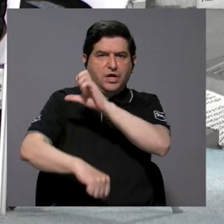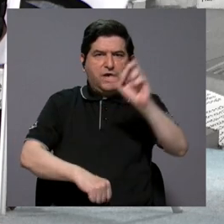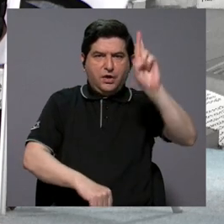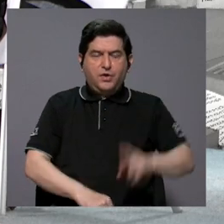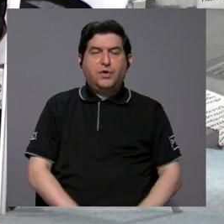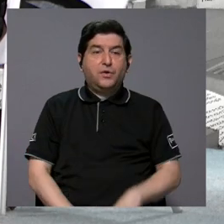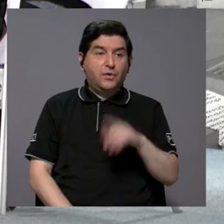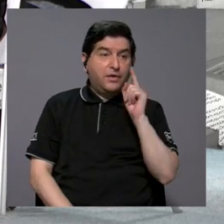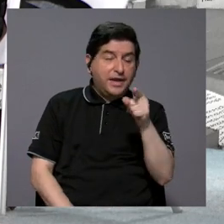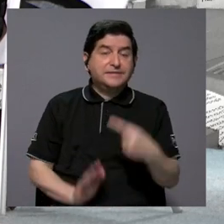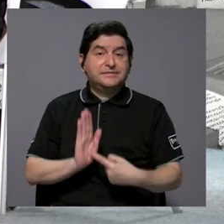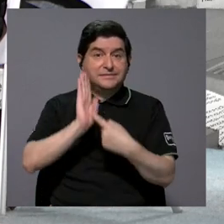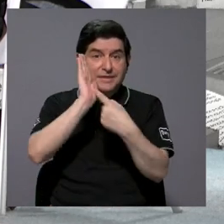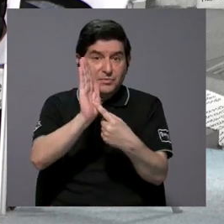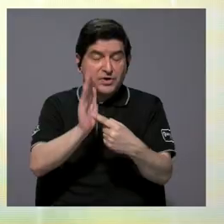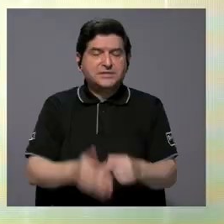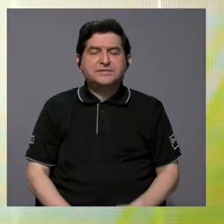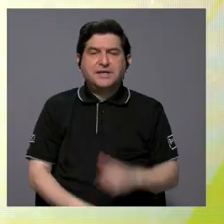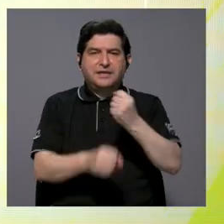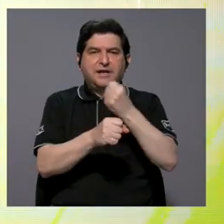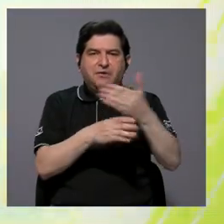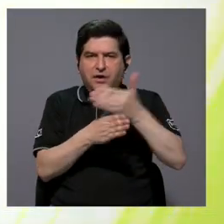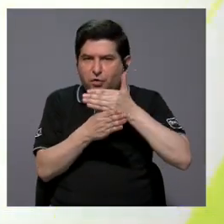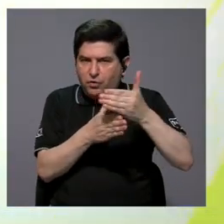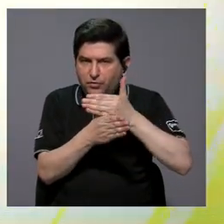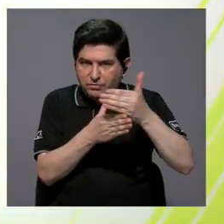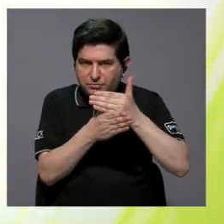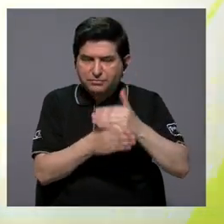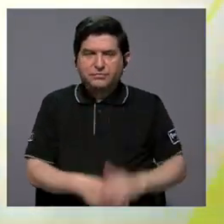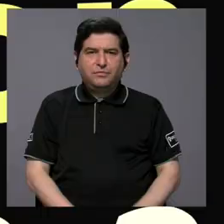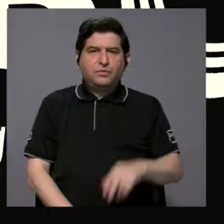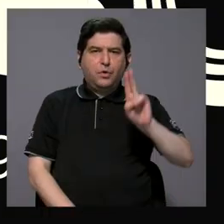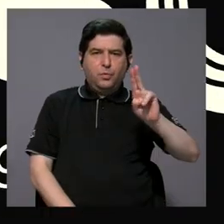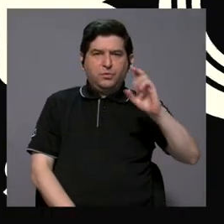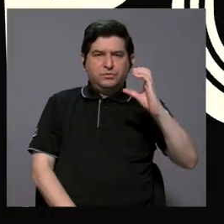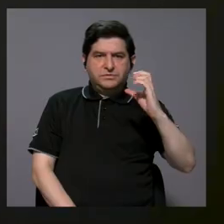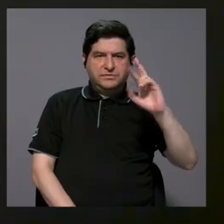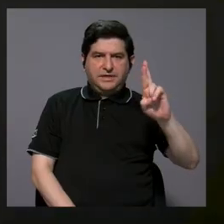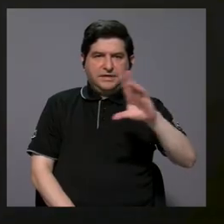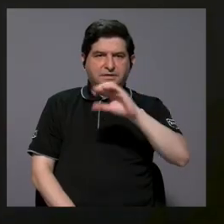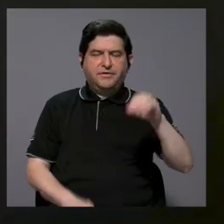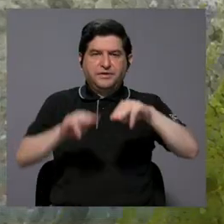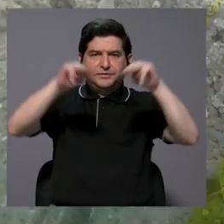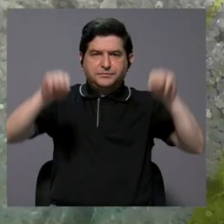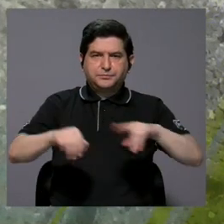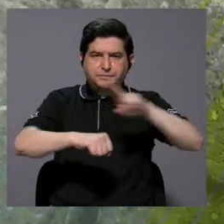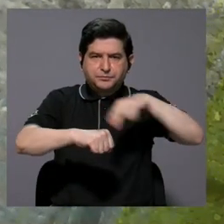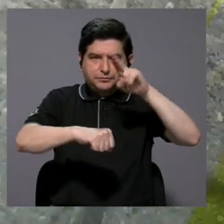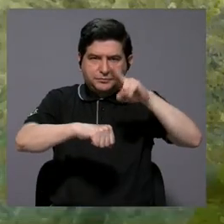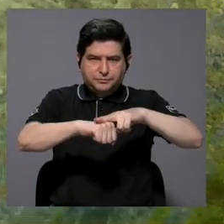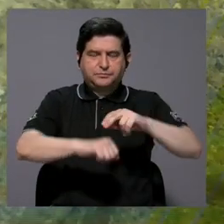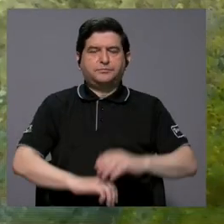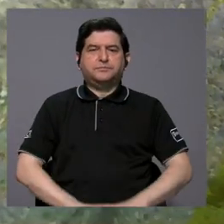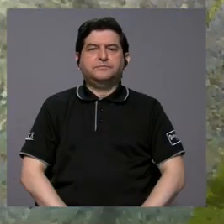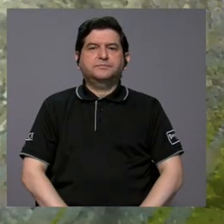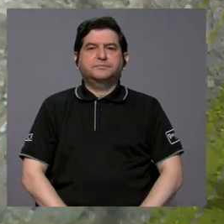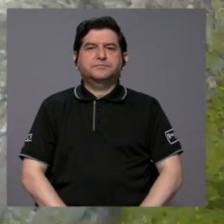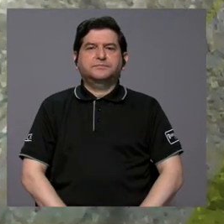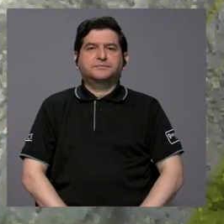esta es una coproducción entre la Universidad de Costa Rica y el Museo Nacional. Este,